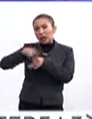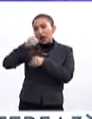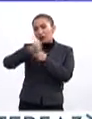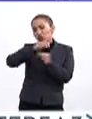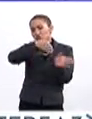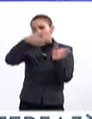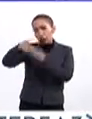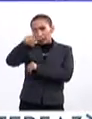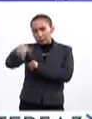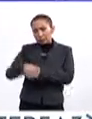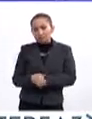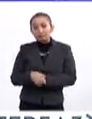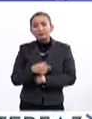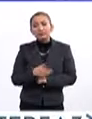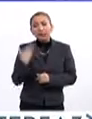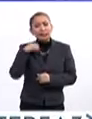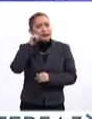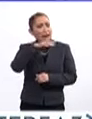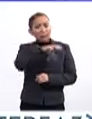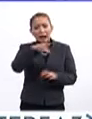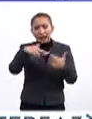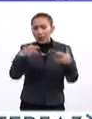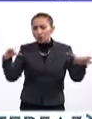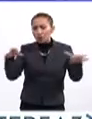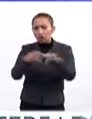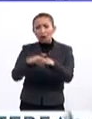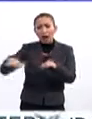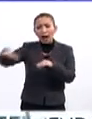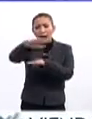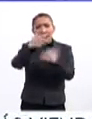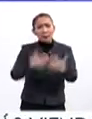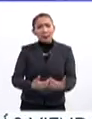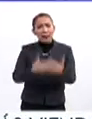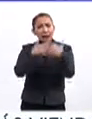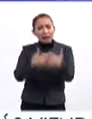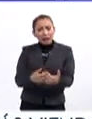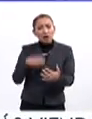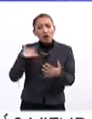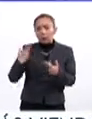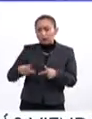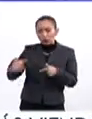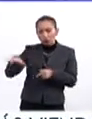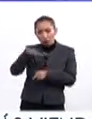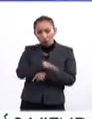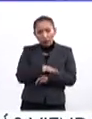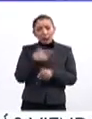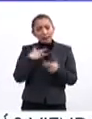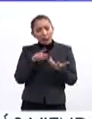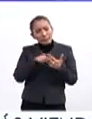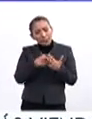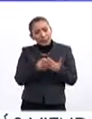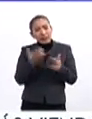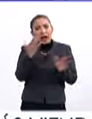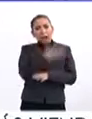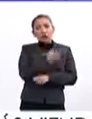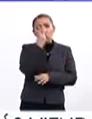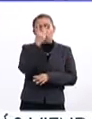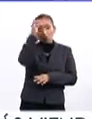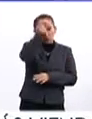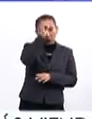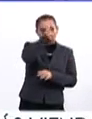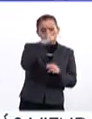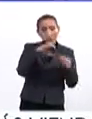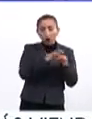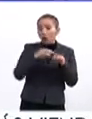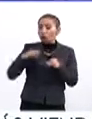más tarde. Y entonces siempre tiene una relación fuerte con el sector empresarial, con la sociedad civil y nació, como digo, dos jesuitas, pero